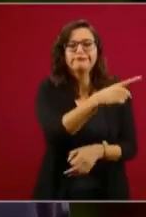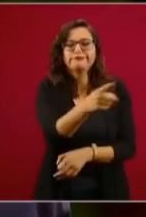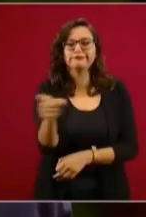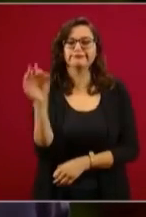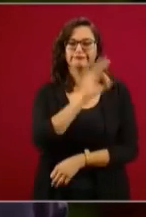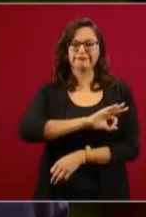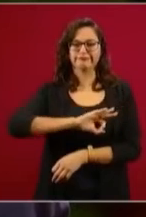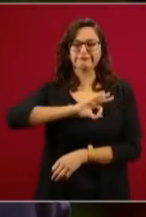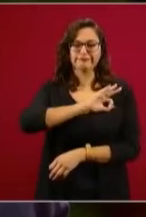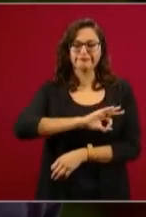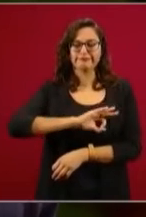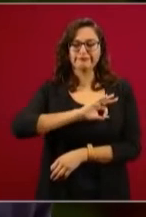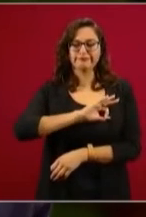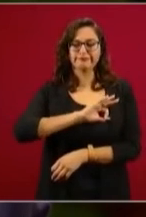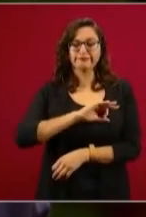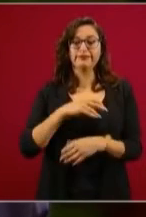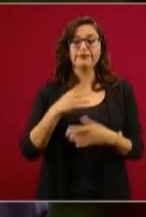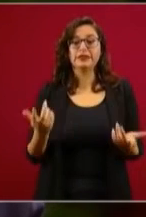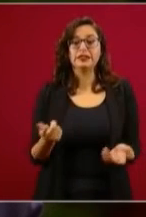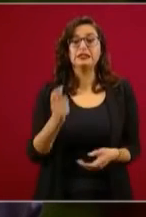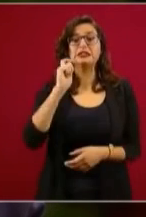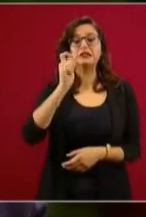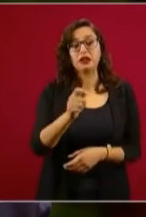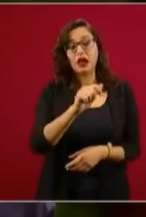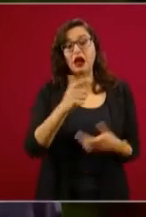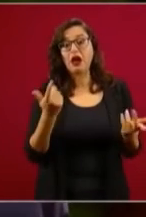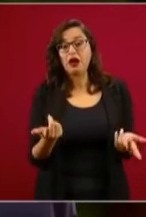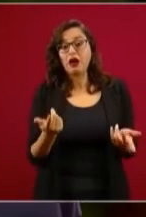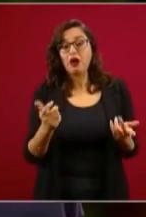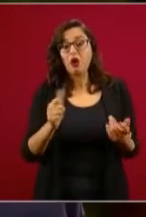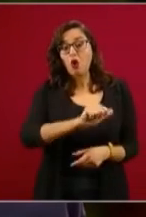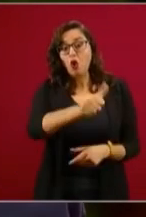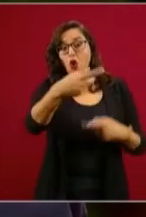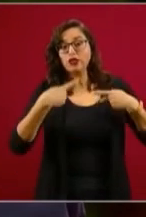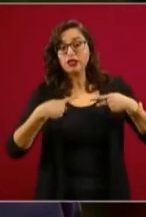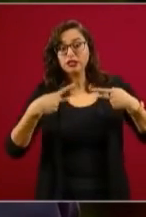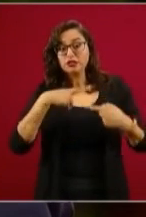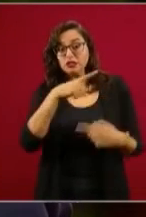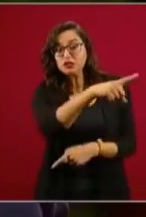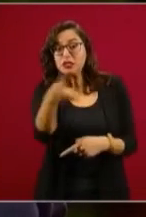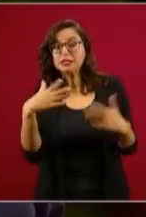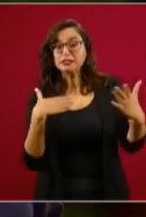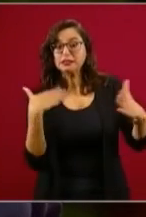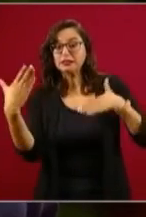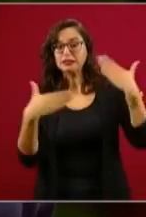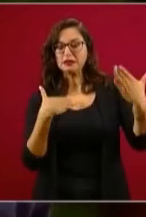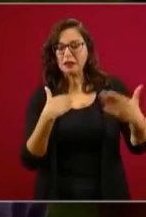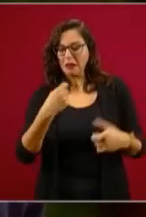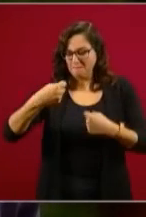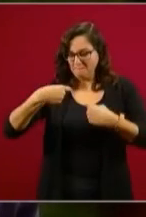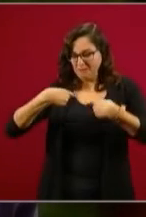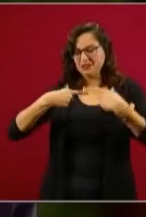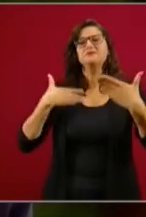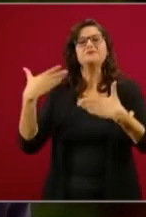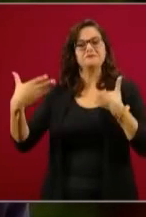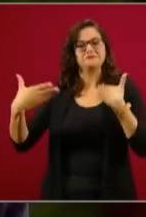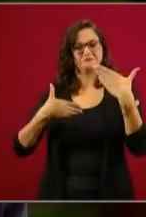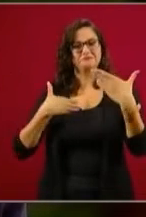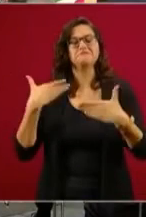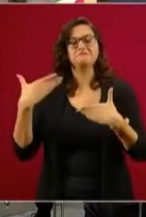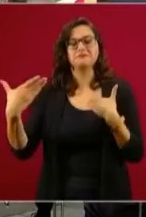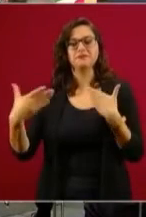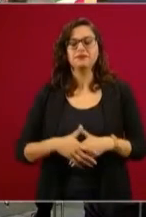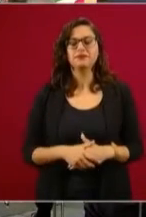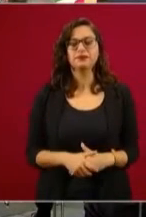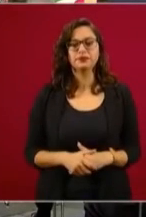llamó muchísimo la atención la palabra arrogancia. O me llamó muchísimo la atención porque tal vez no era la palabra que él buscaba, no era la